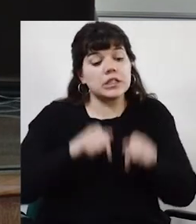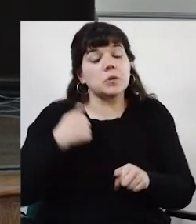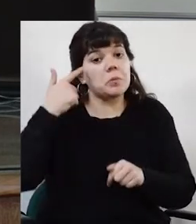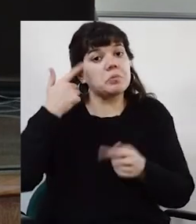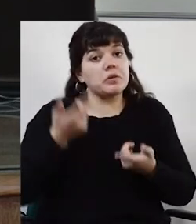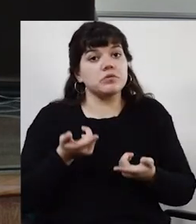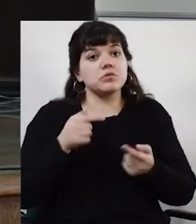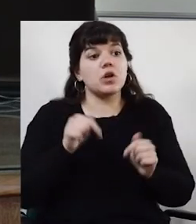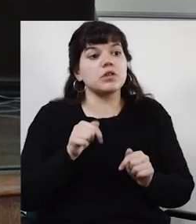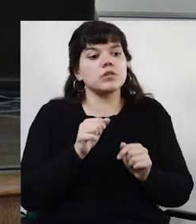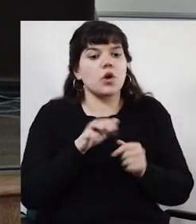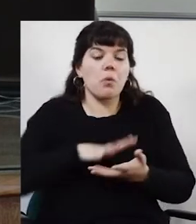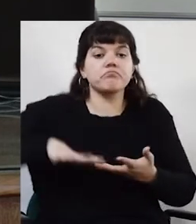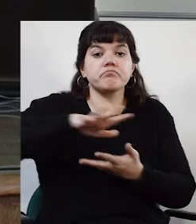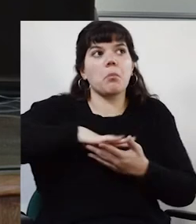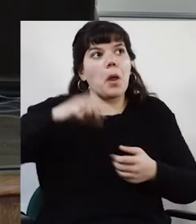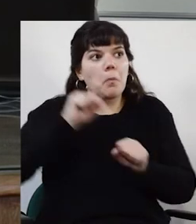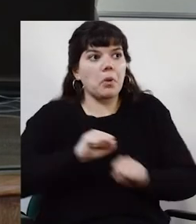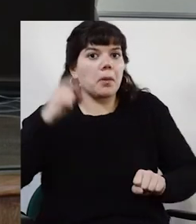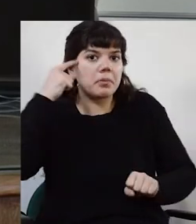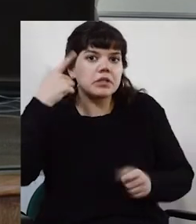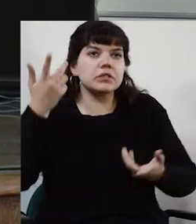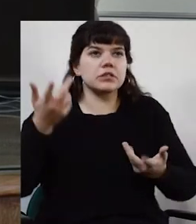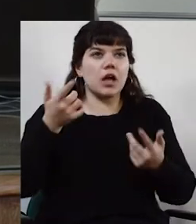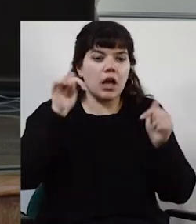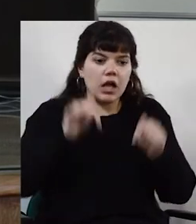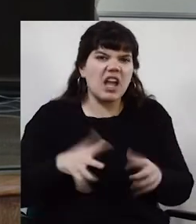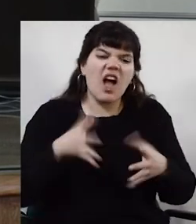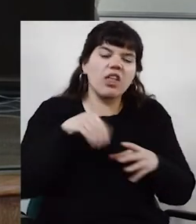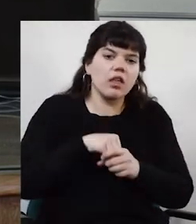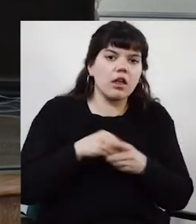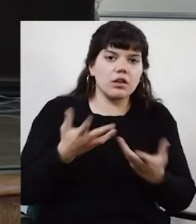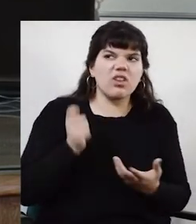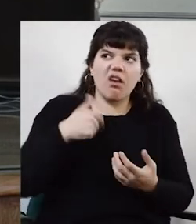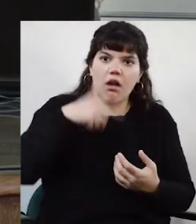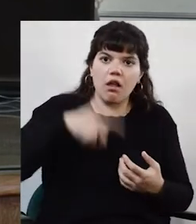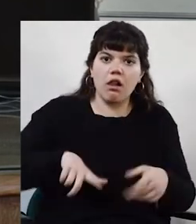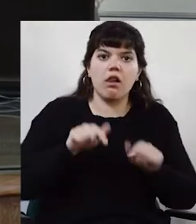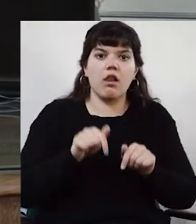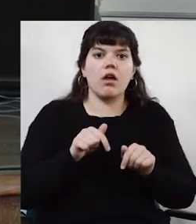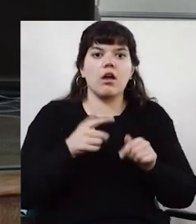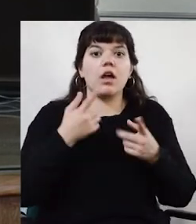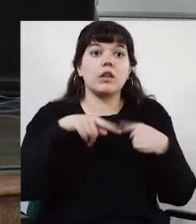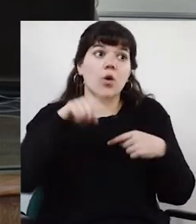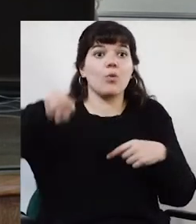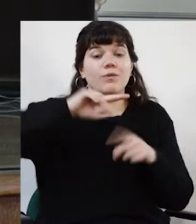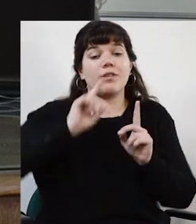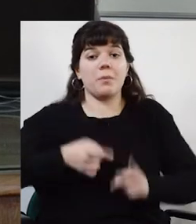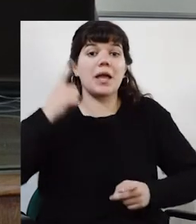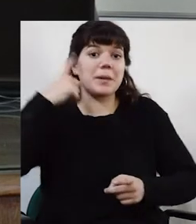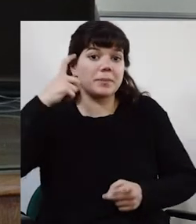justamente es un espacio para pensar la institución y bueno, ustedes con su vasta experiencia